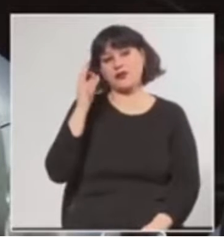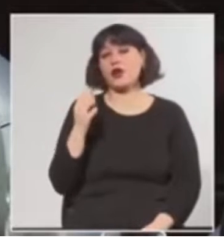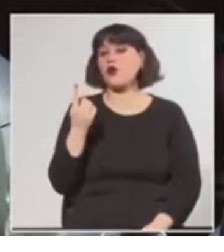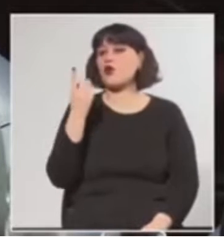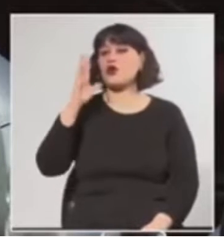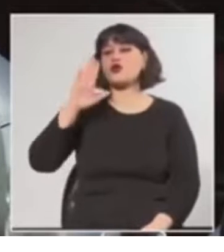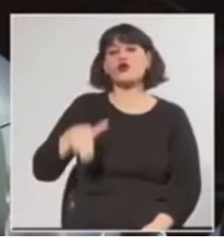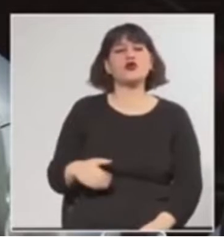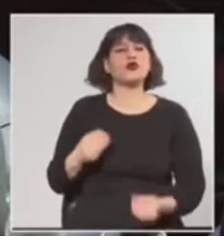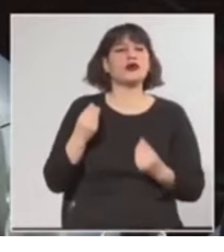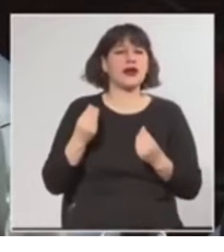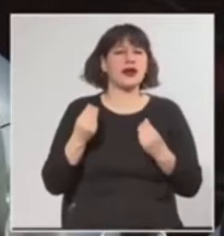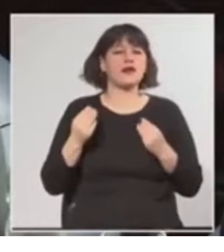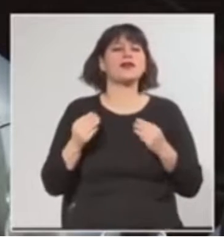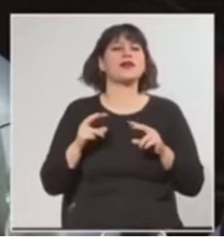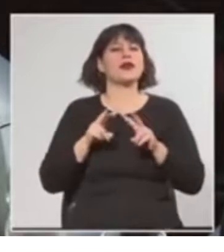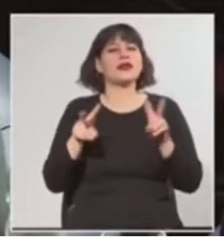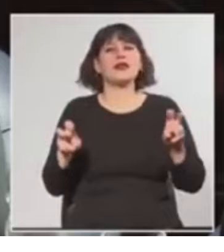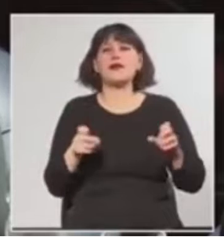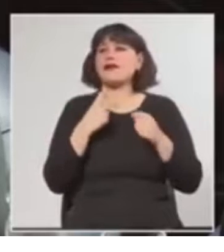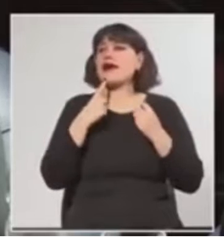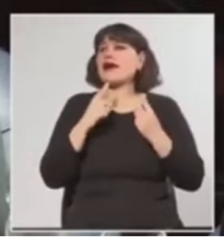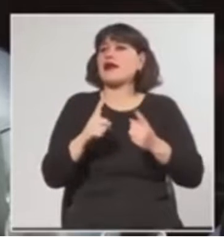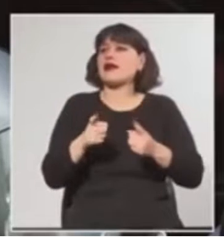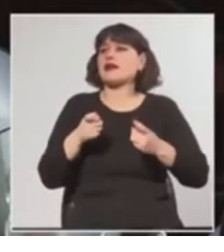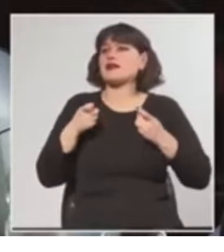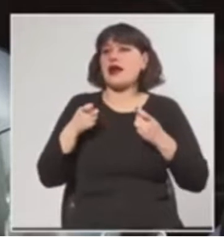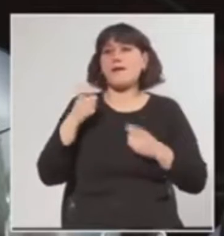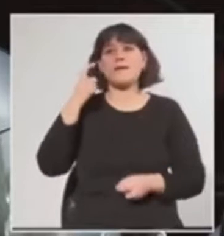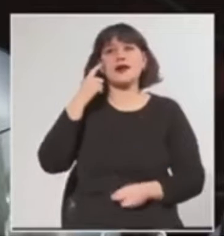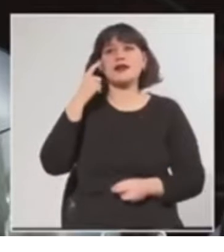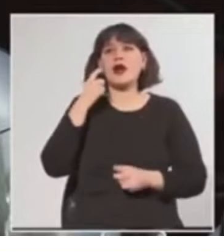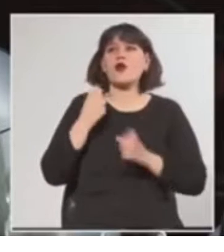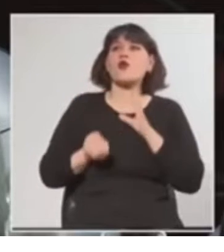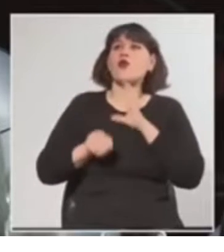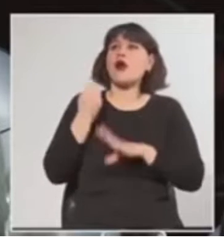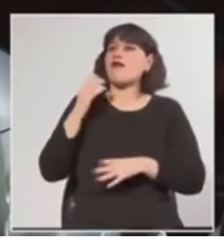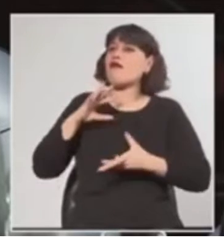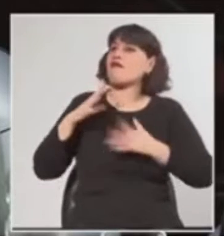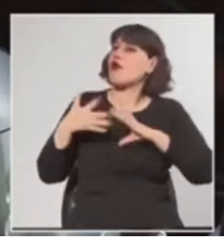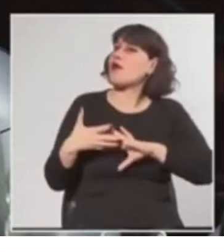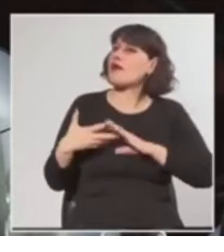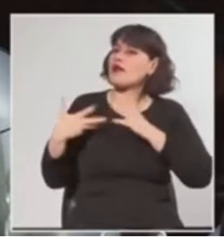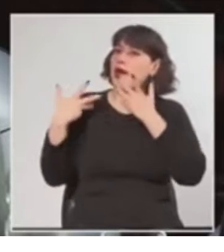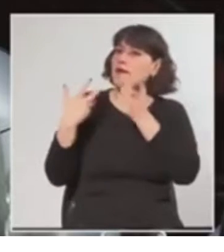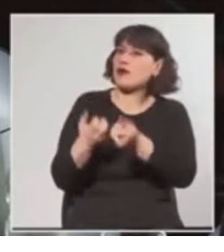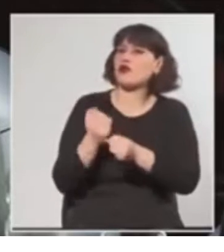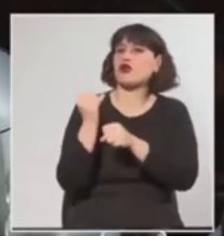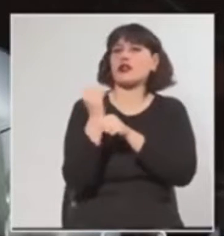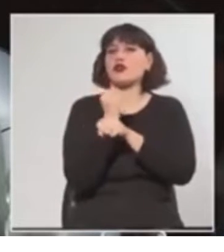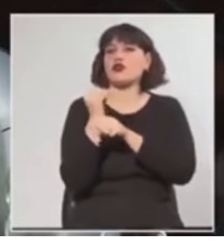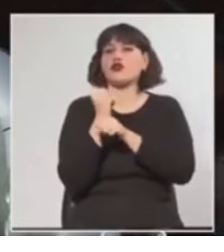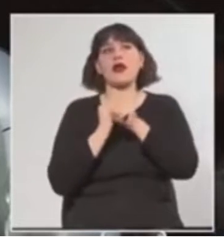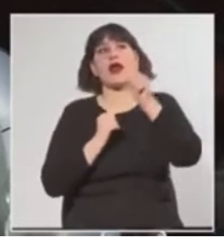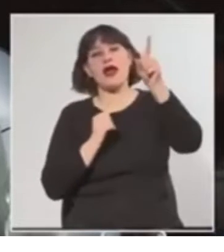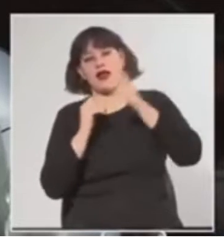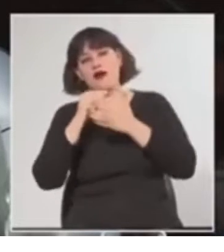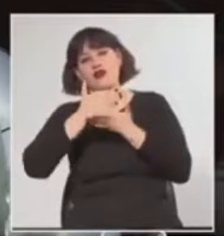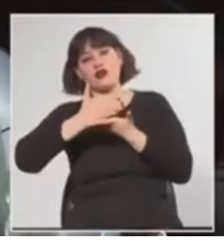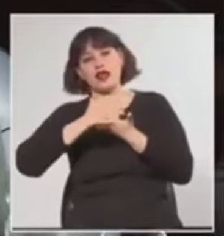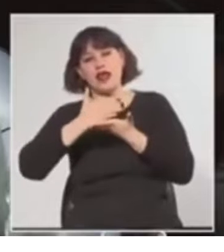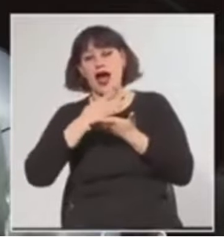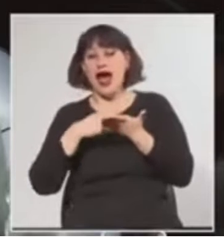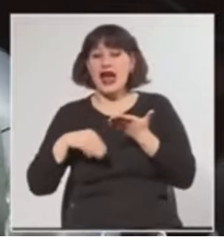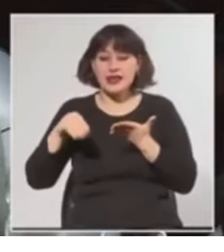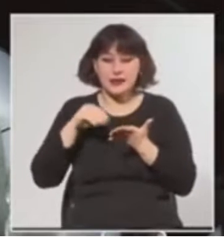tiene que ver con la necesidad de pensar una nueva institucionalidad de las zonas fronterizas y sobre